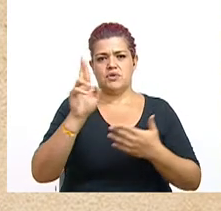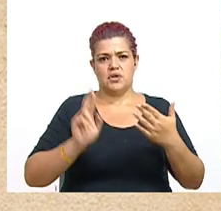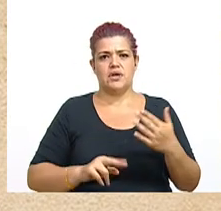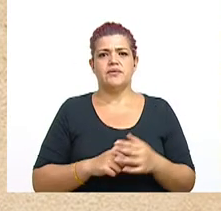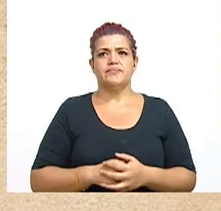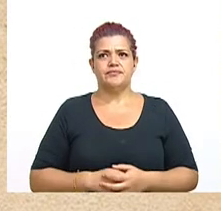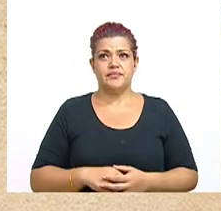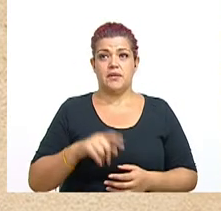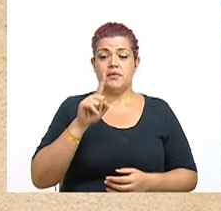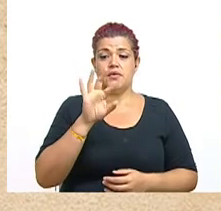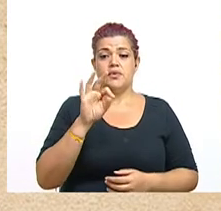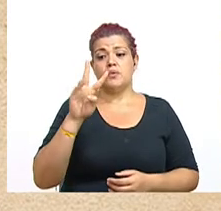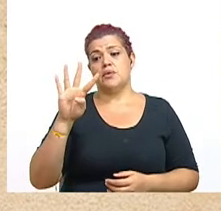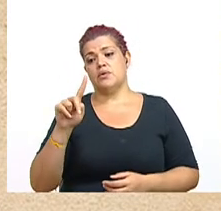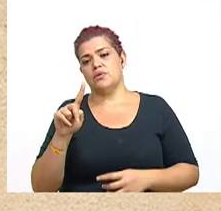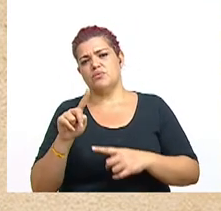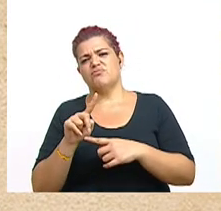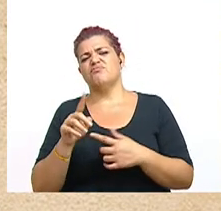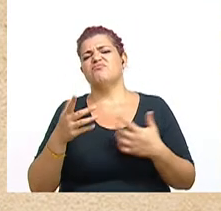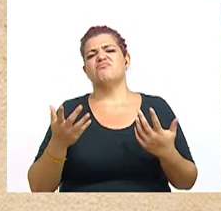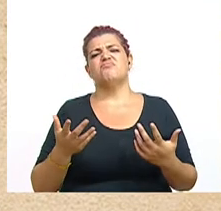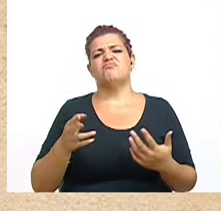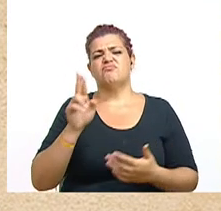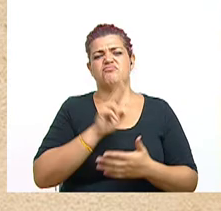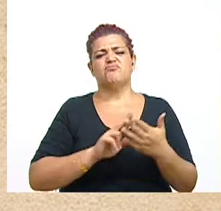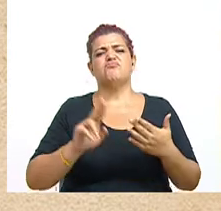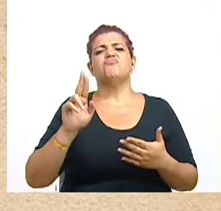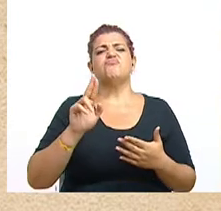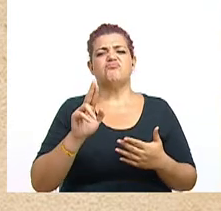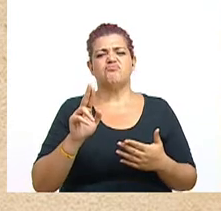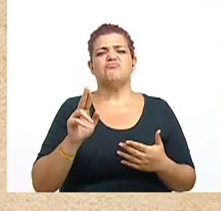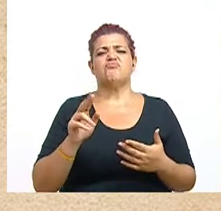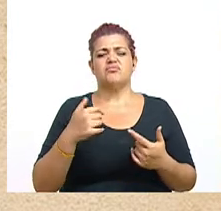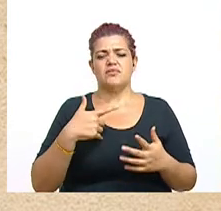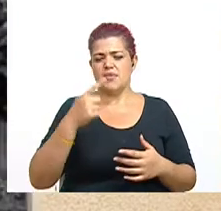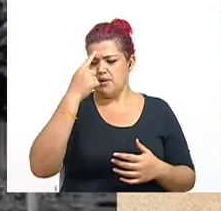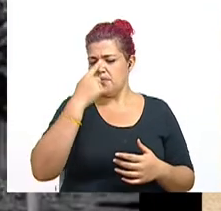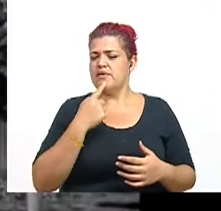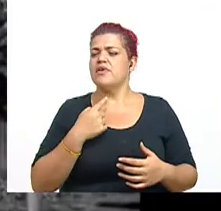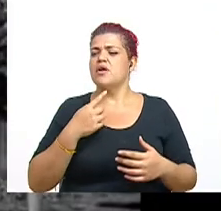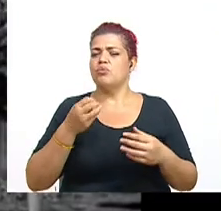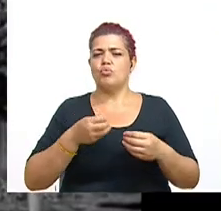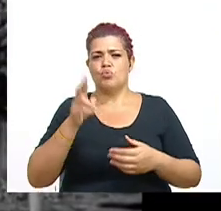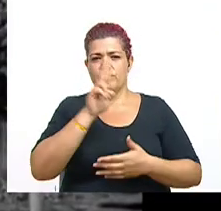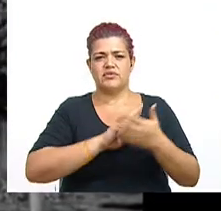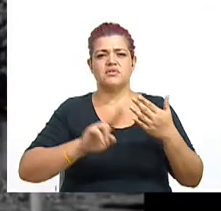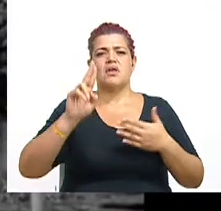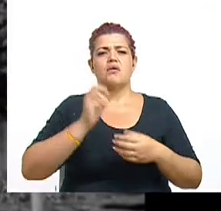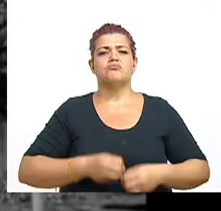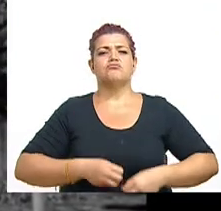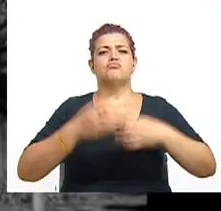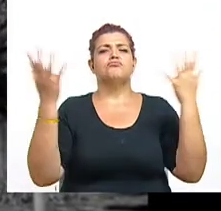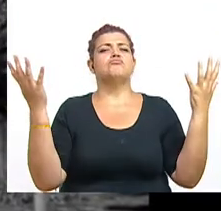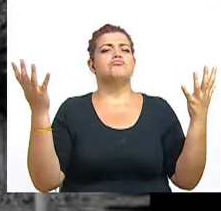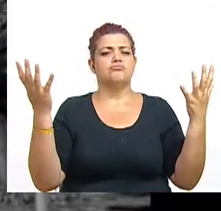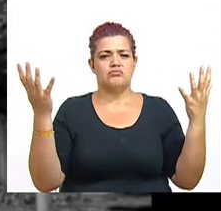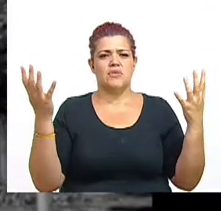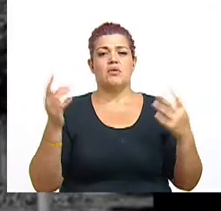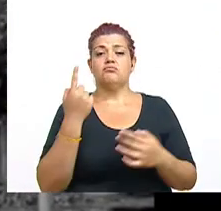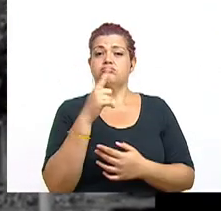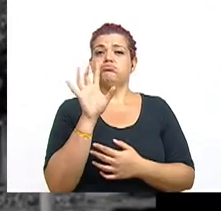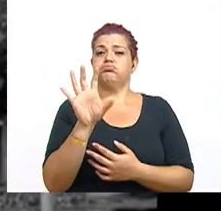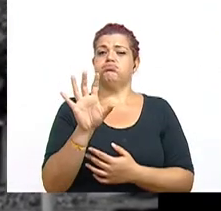En el 41, de inmediato la UCR se caracteriza por su perfil de universidad pública y autónoma. Por cierto,